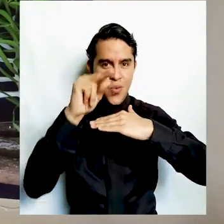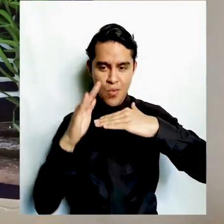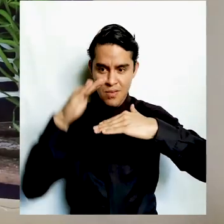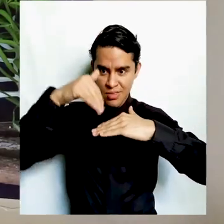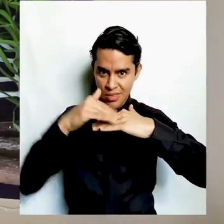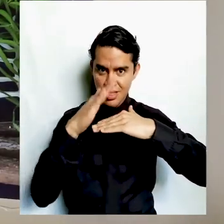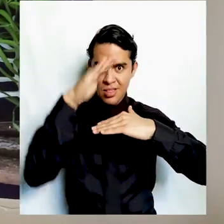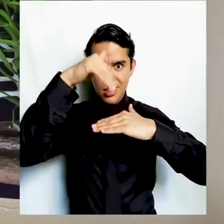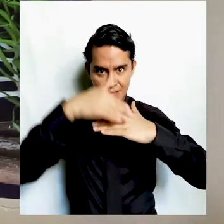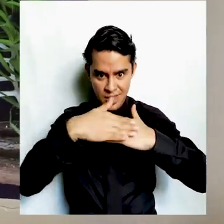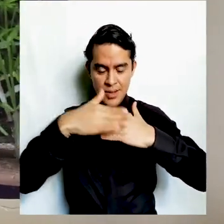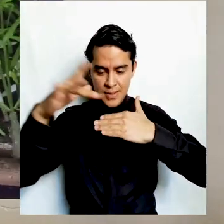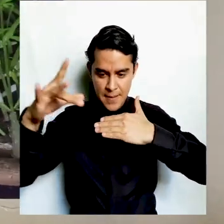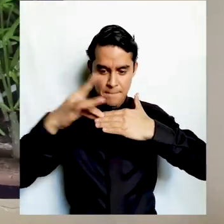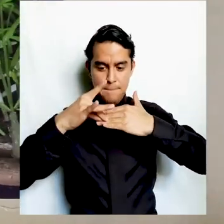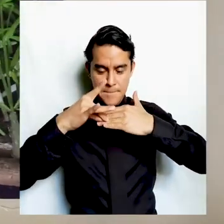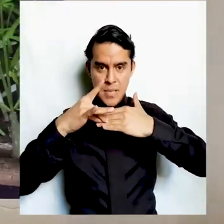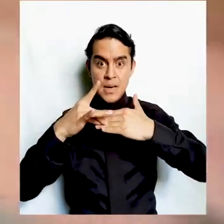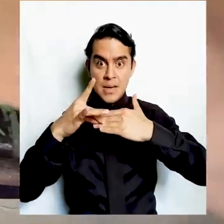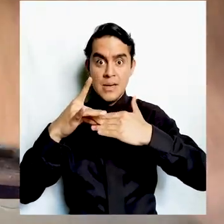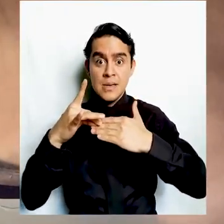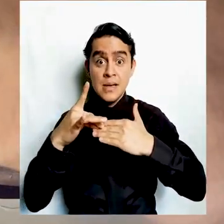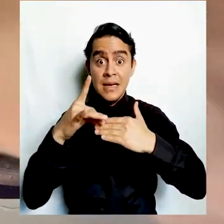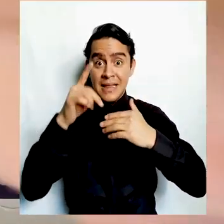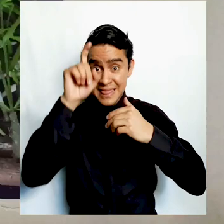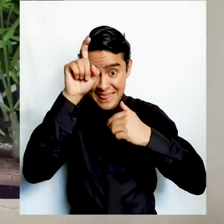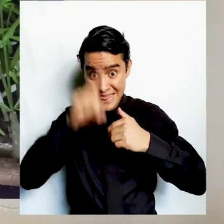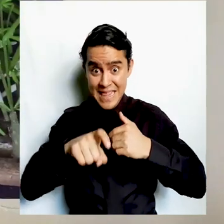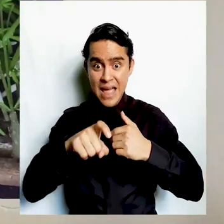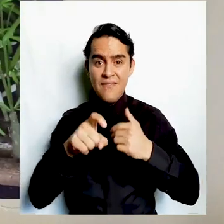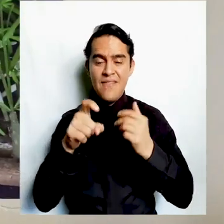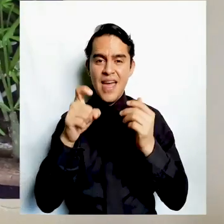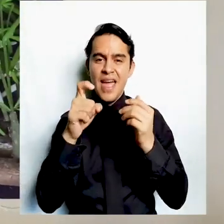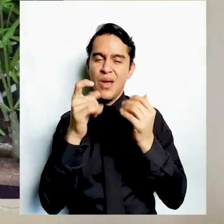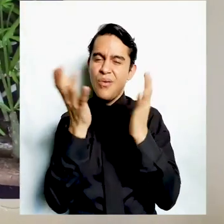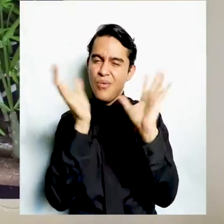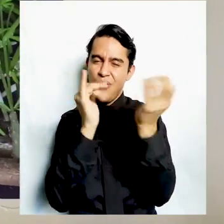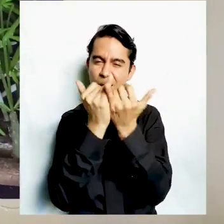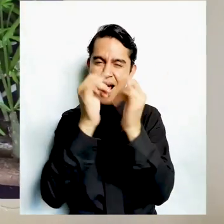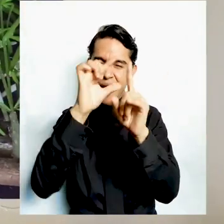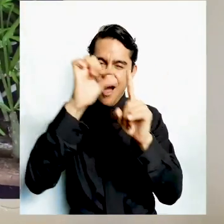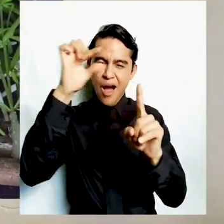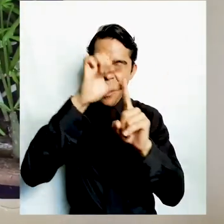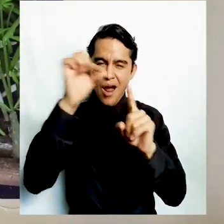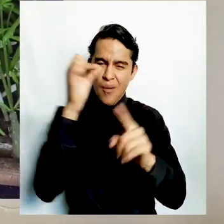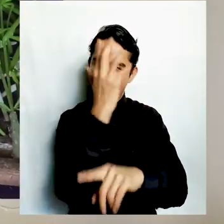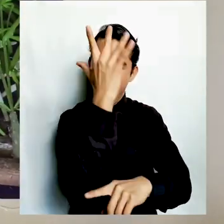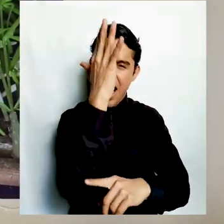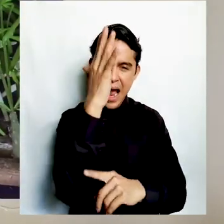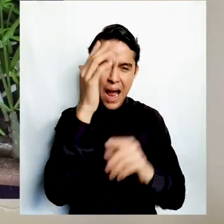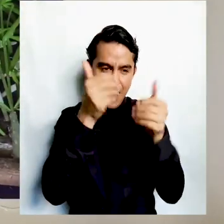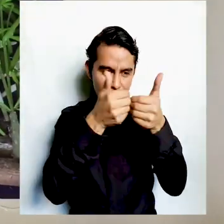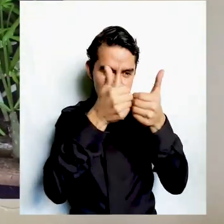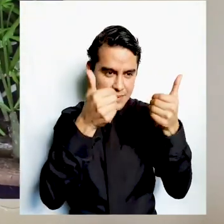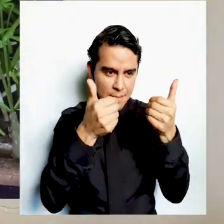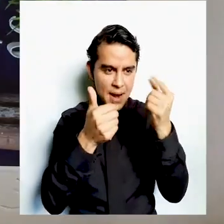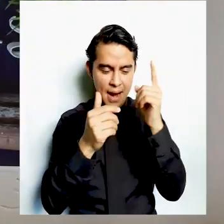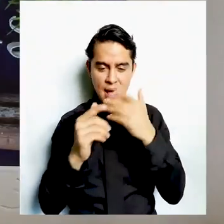de los arbolitos debe ir separado del otro para evitar tapar los arbolitos de atrás.